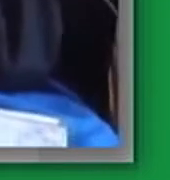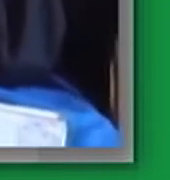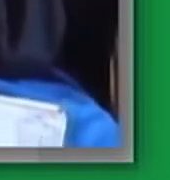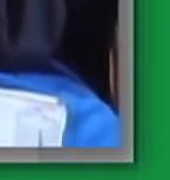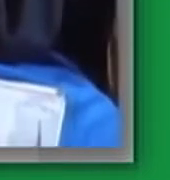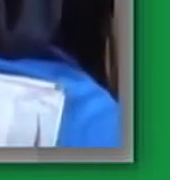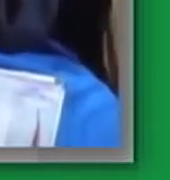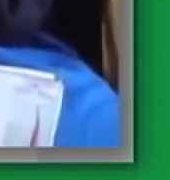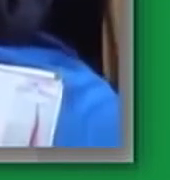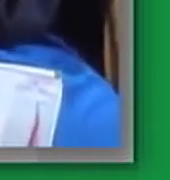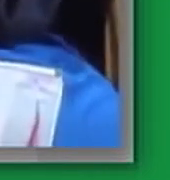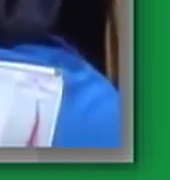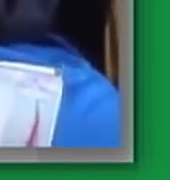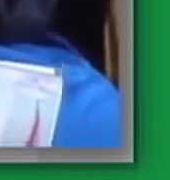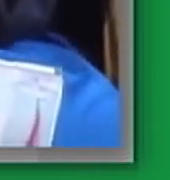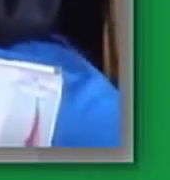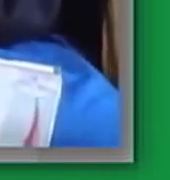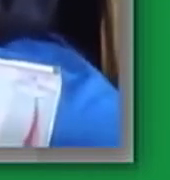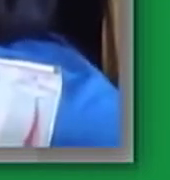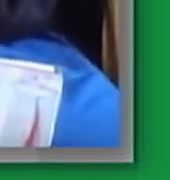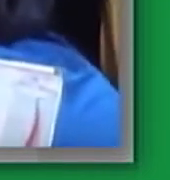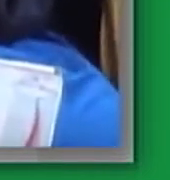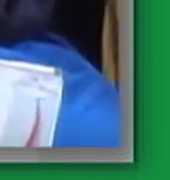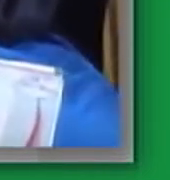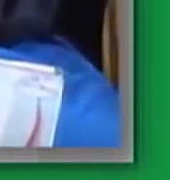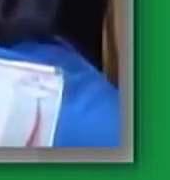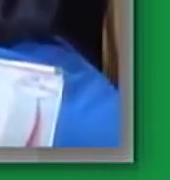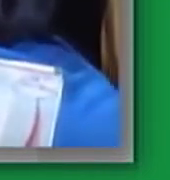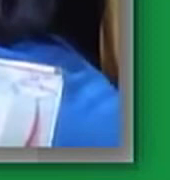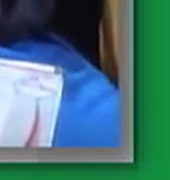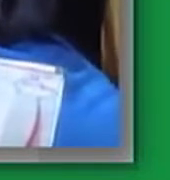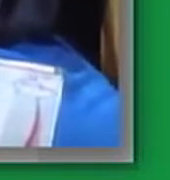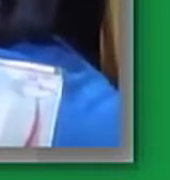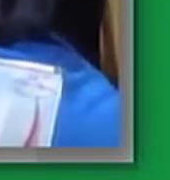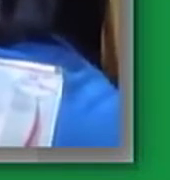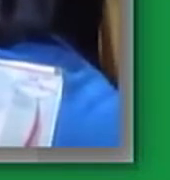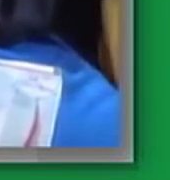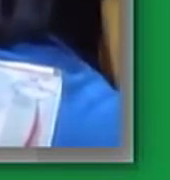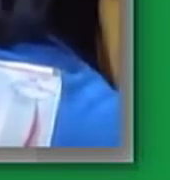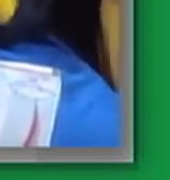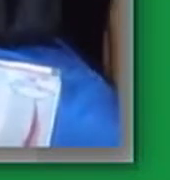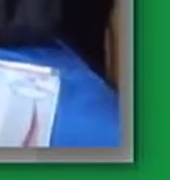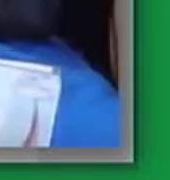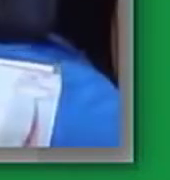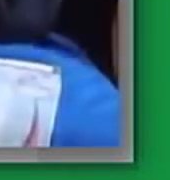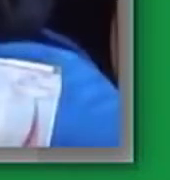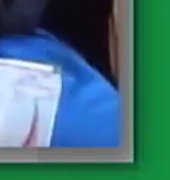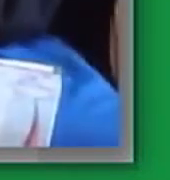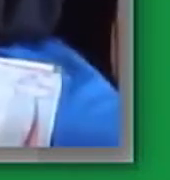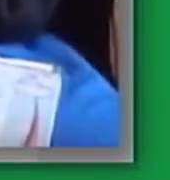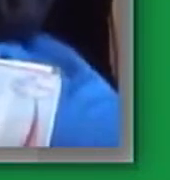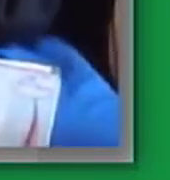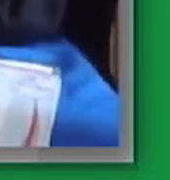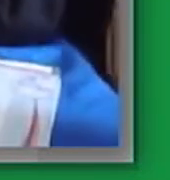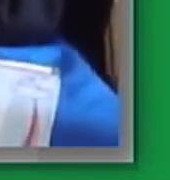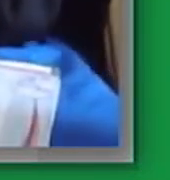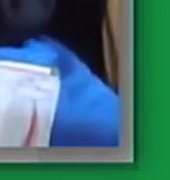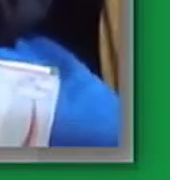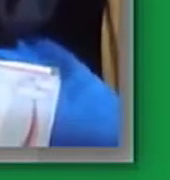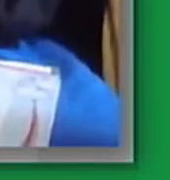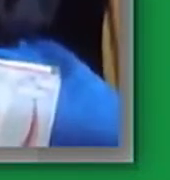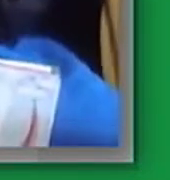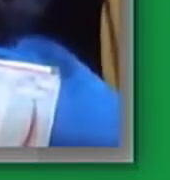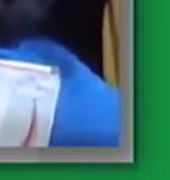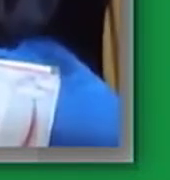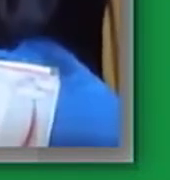¿qué sacrificio podríamos hacer nosotras para estar siempre con nuestra amiga? al momento se escuchó una voz que les dijo